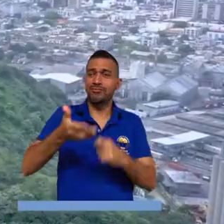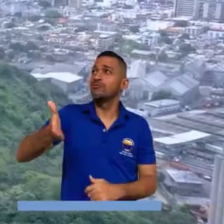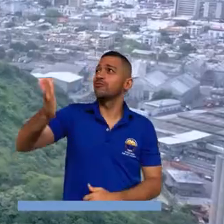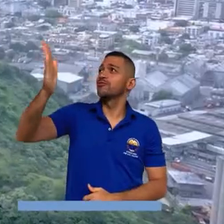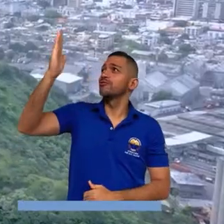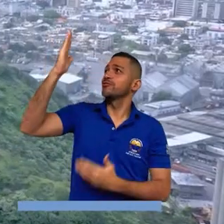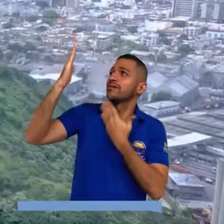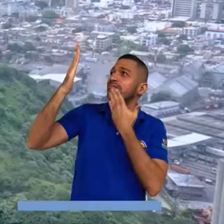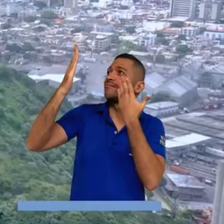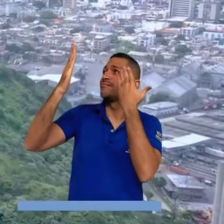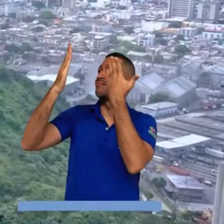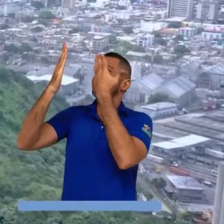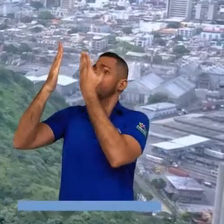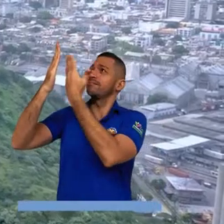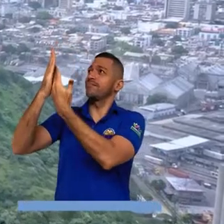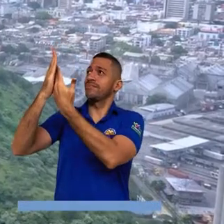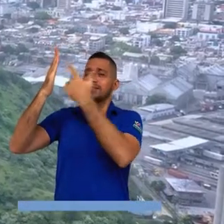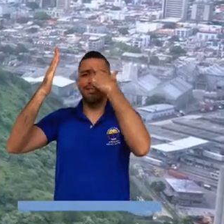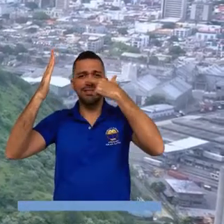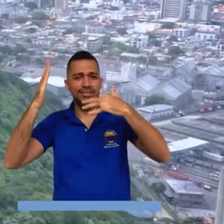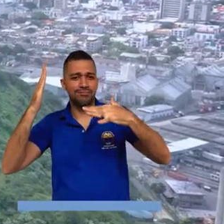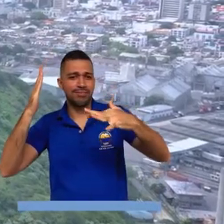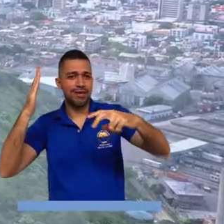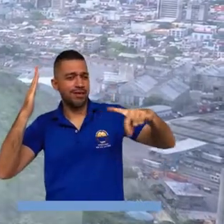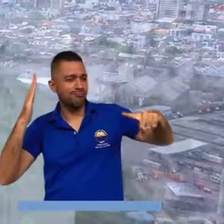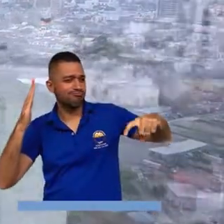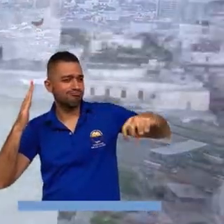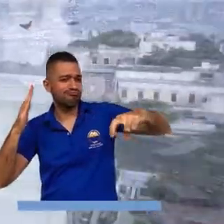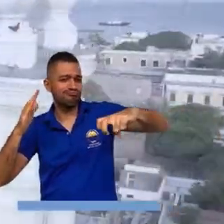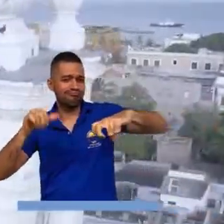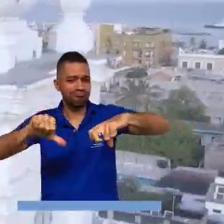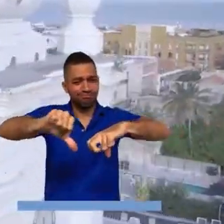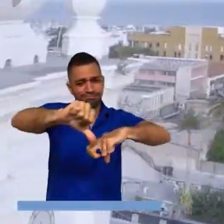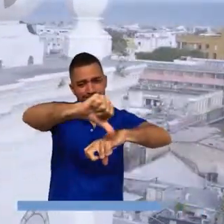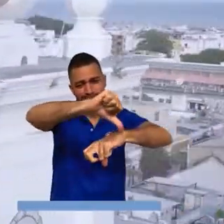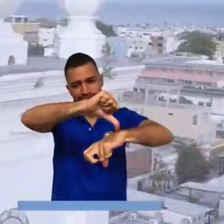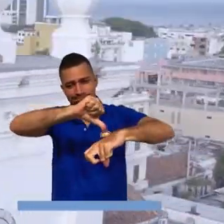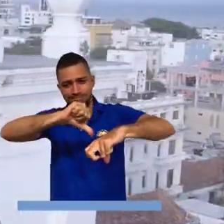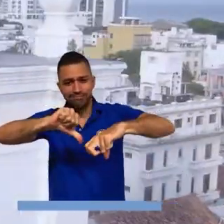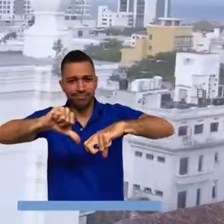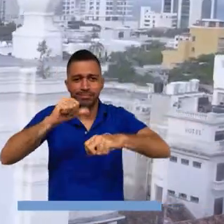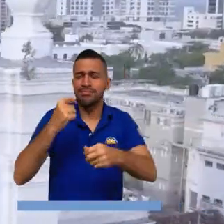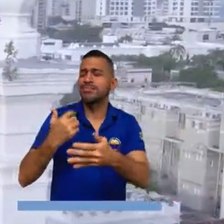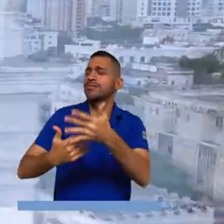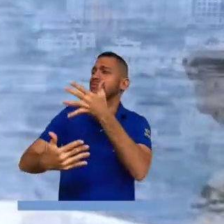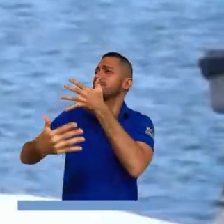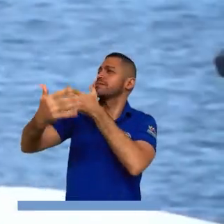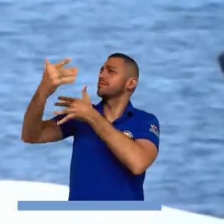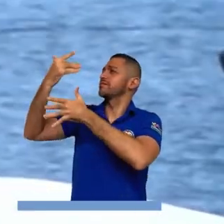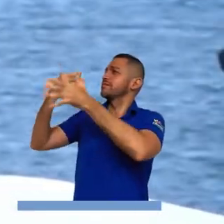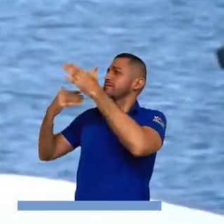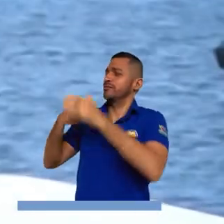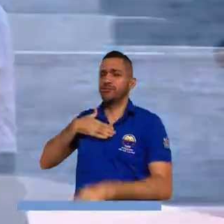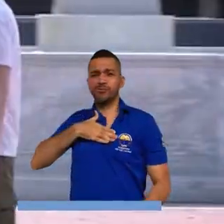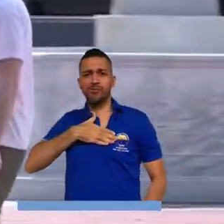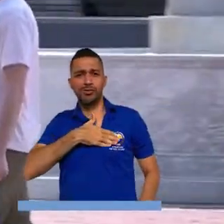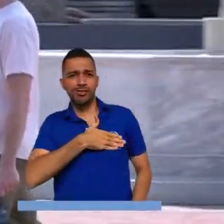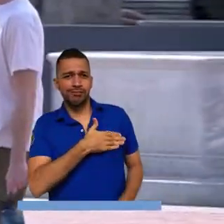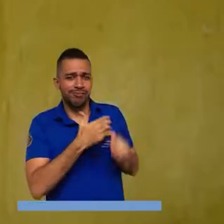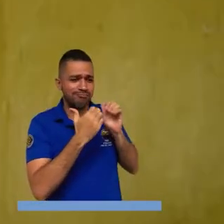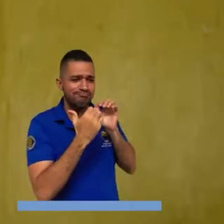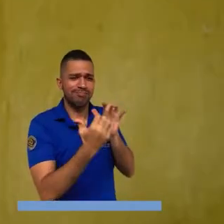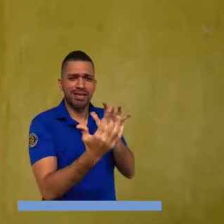nombre y la divina unción casi materna Con que un